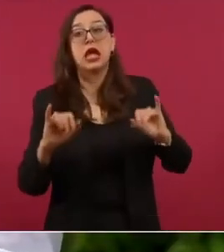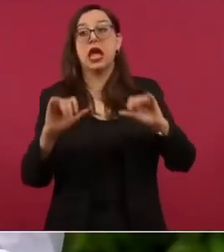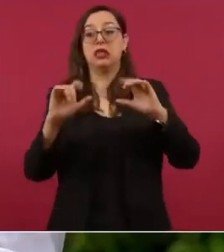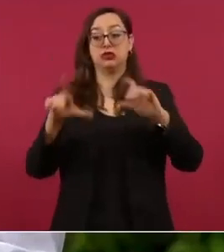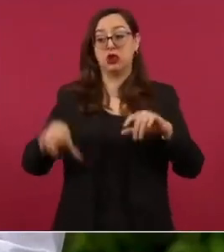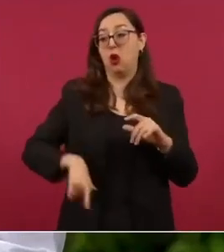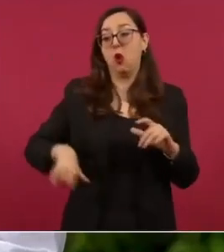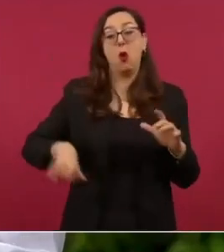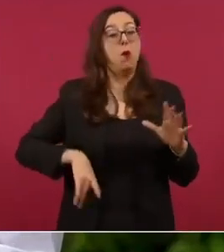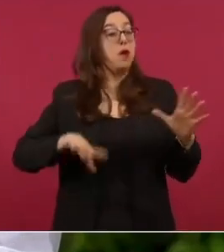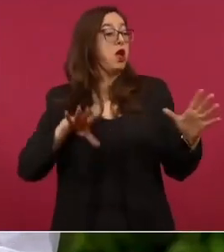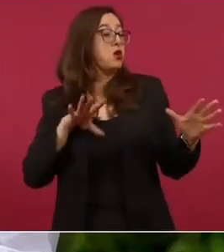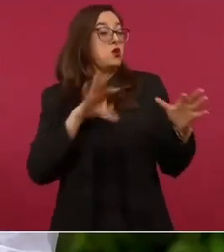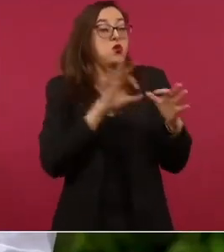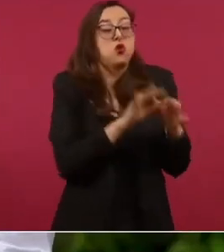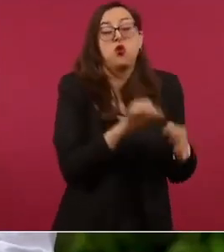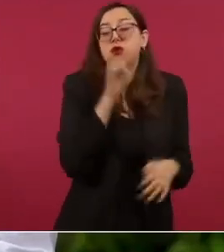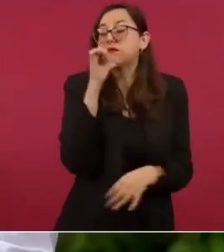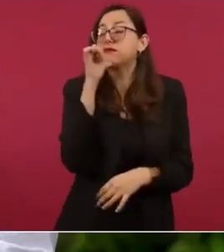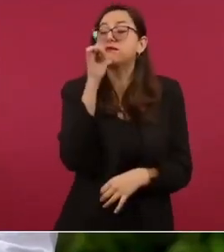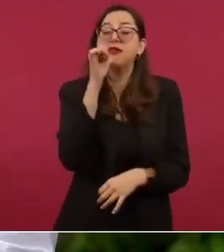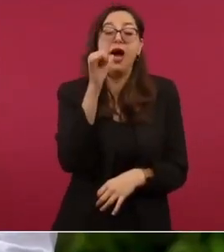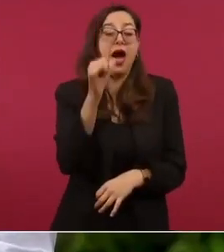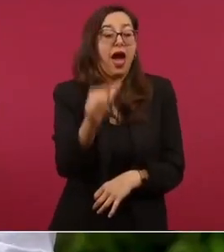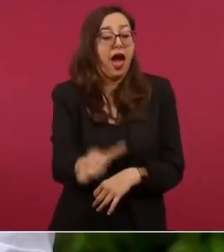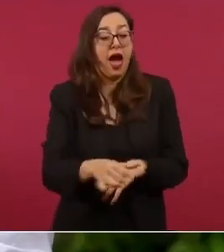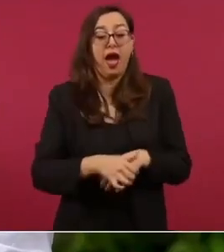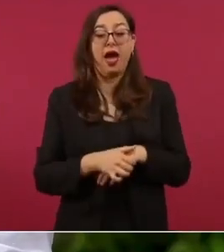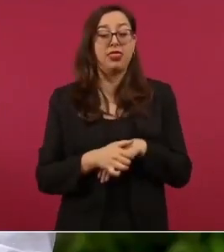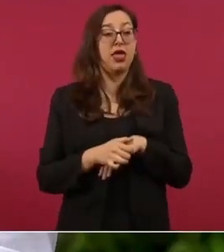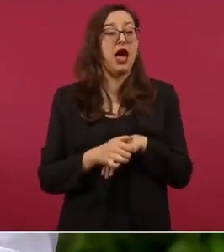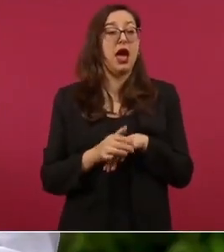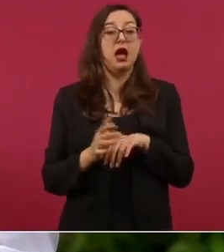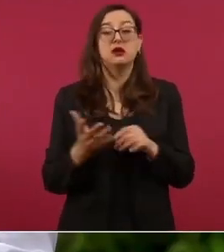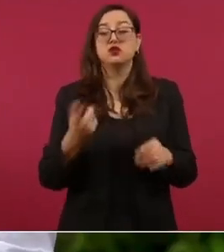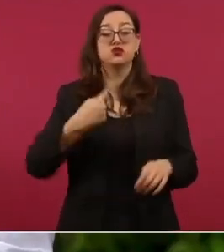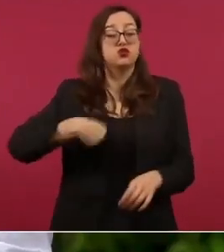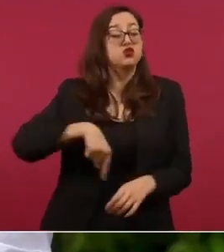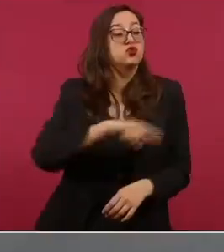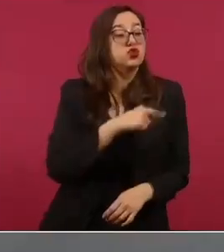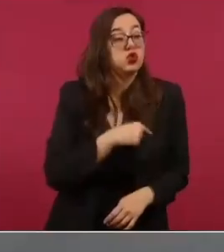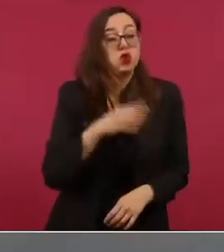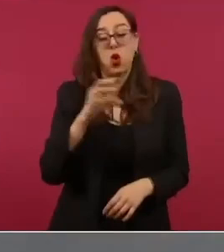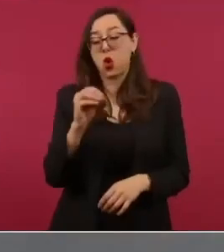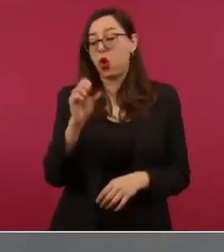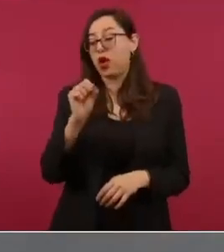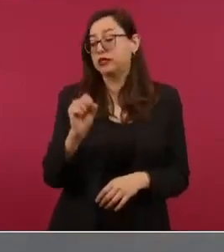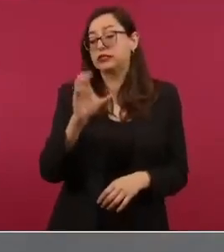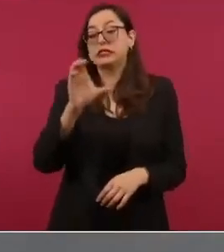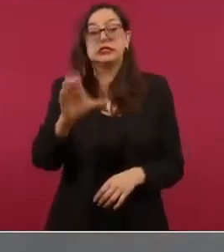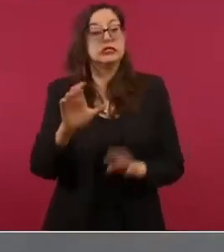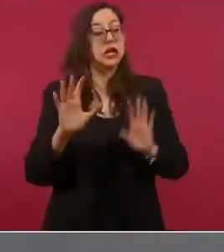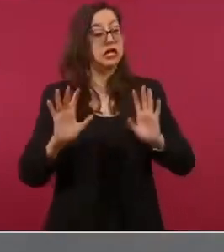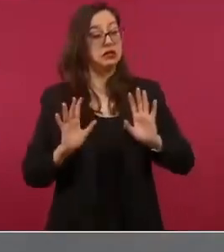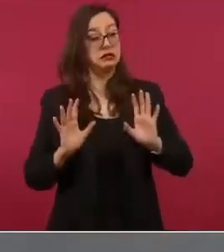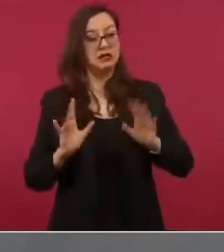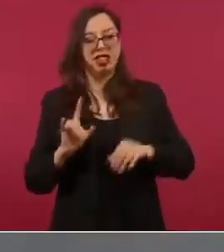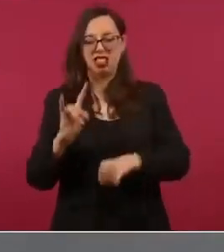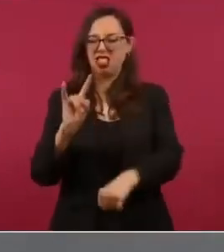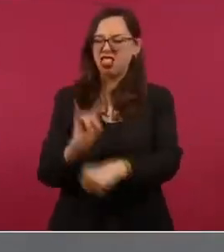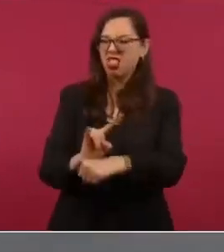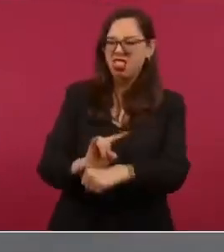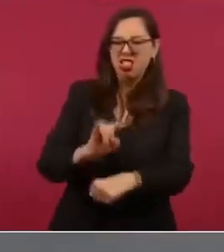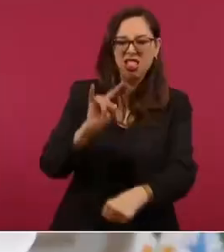gubernamentales o de la autoproclamada sociedad civil hemos